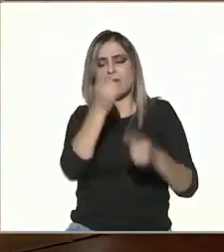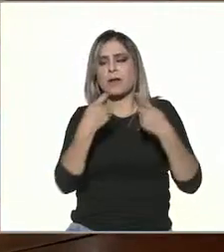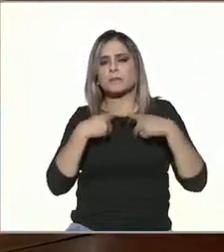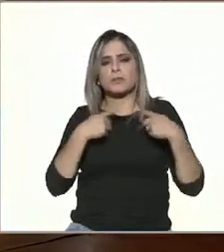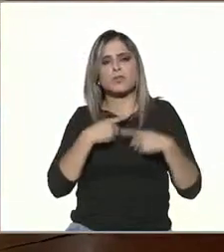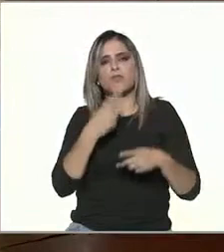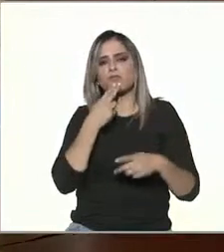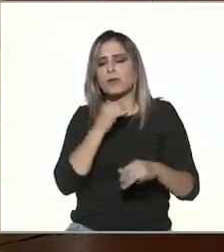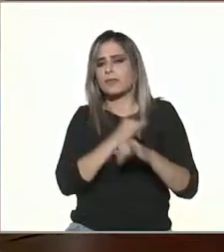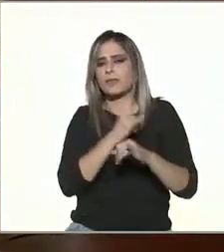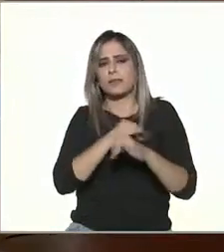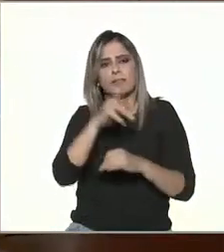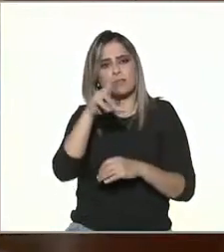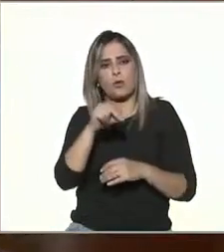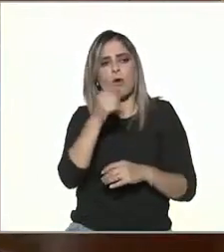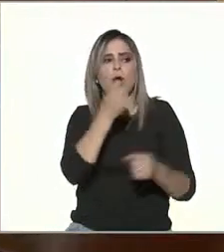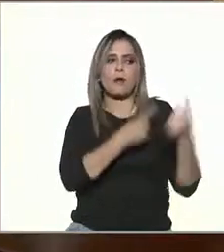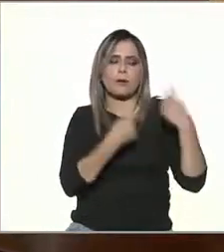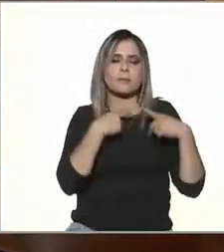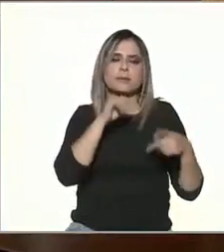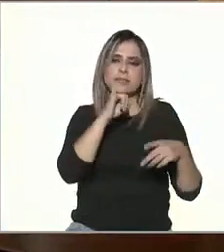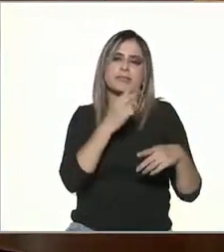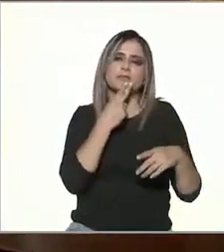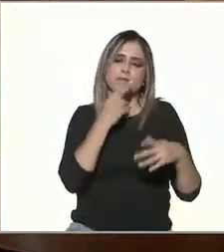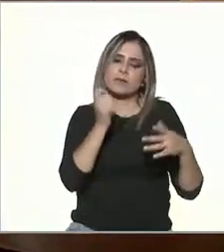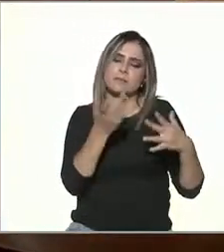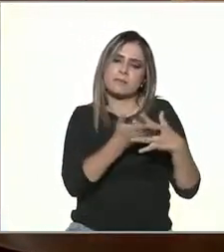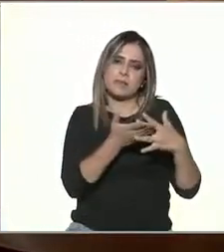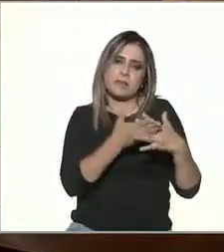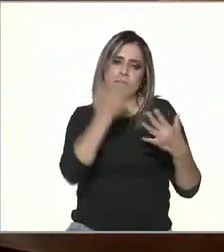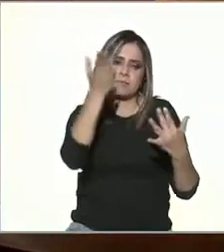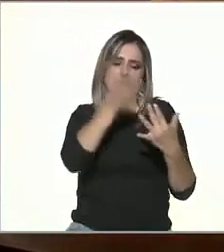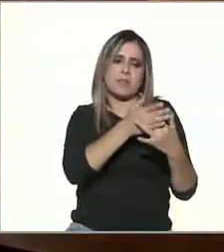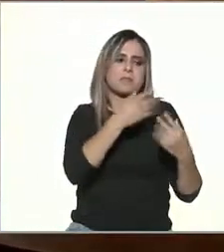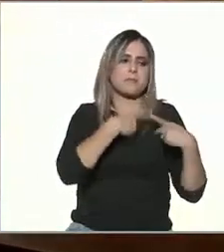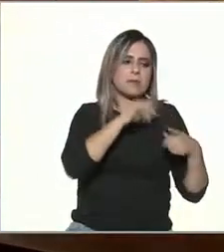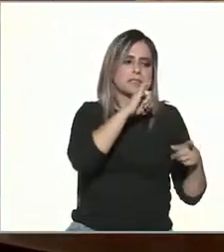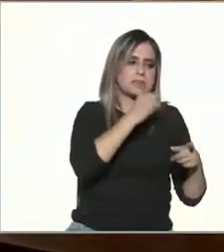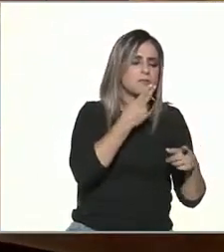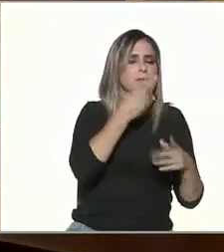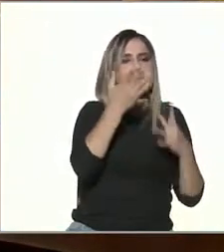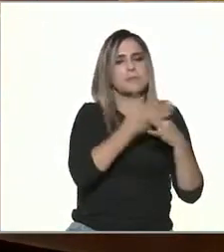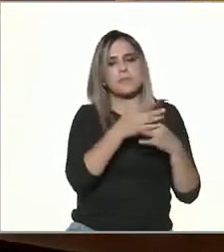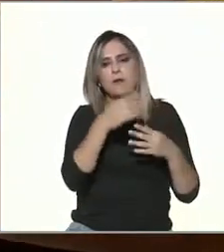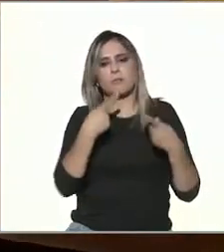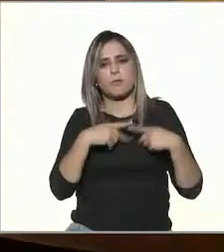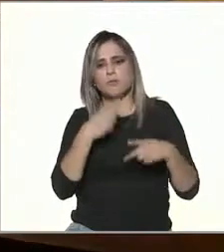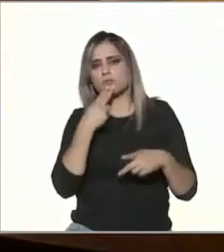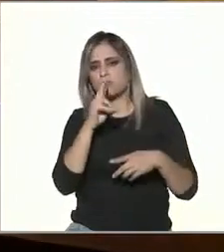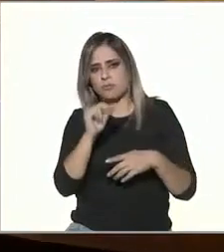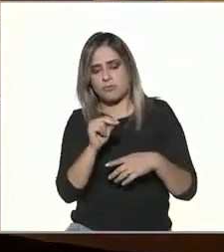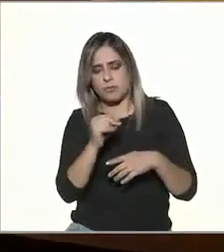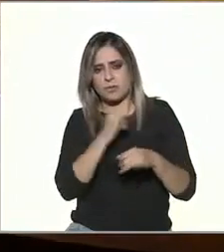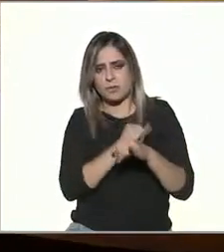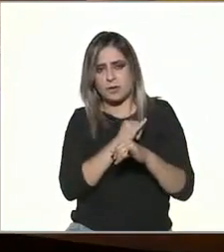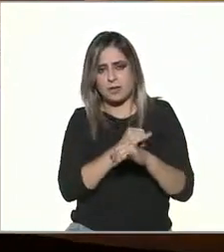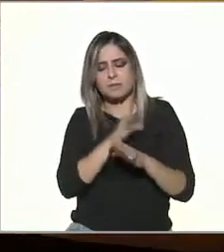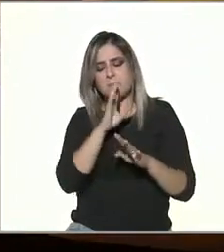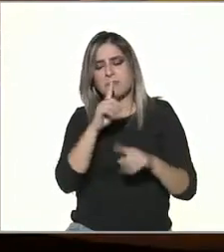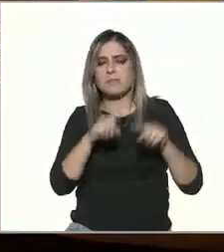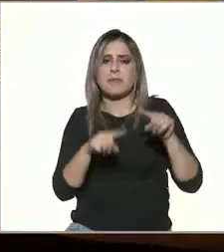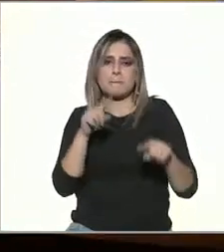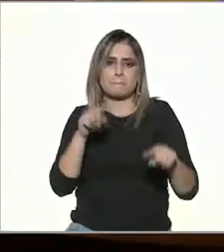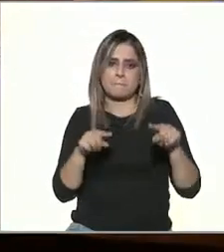comentado ahí está el reto y yo creo que depende también de cómo se compare uno